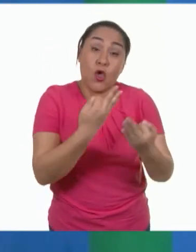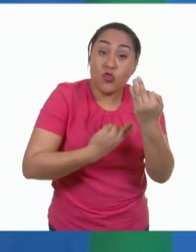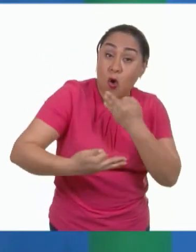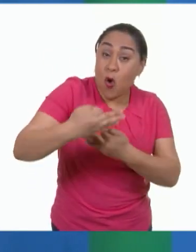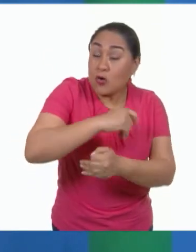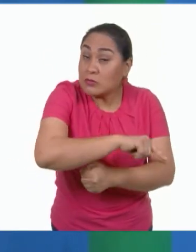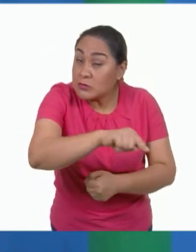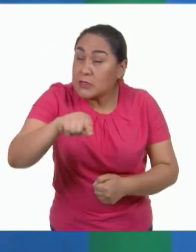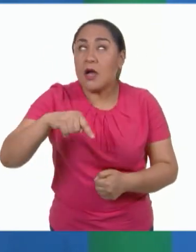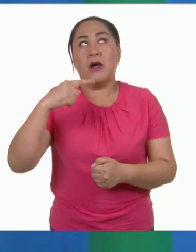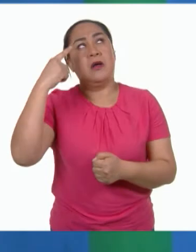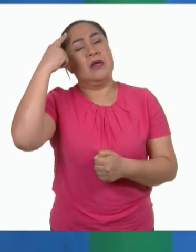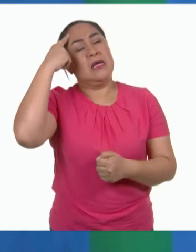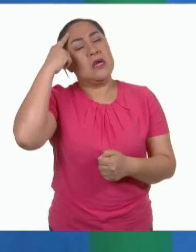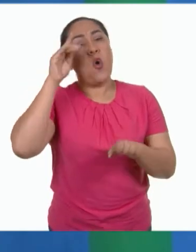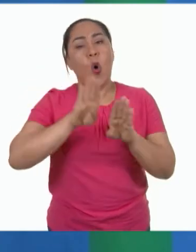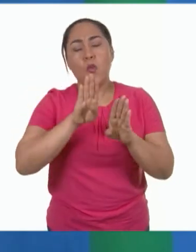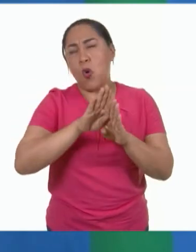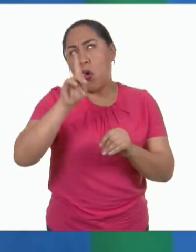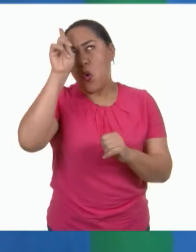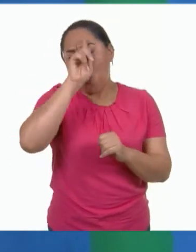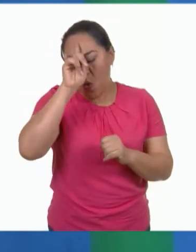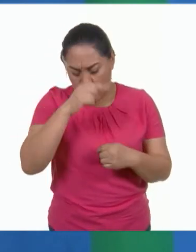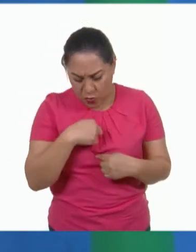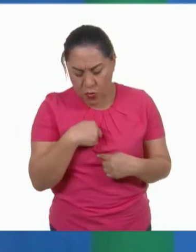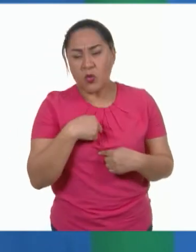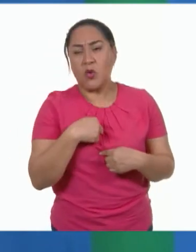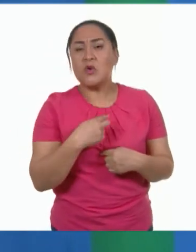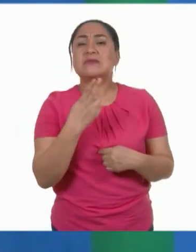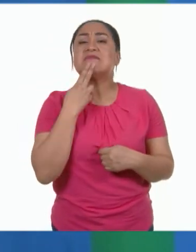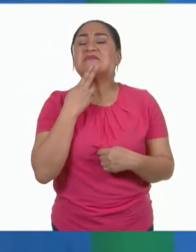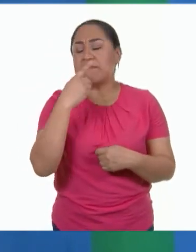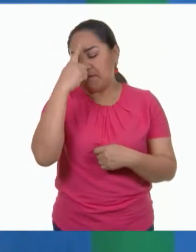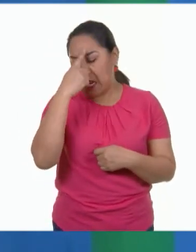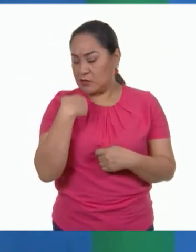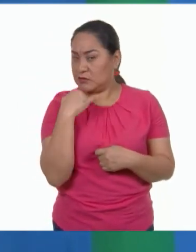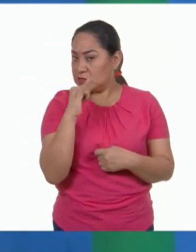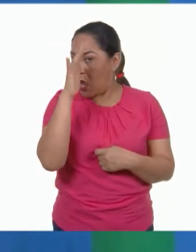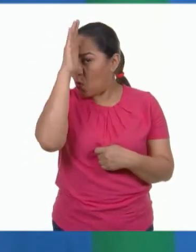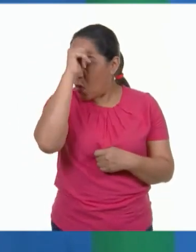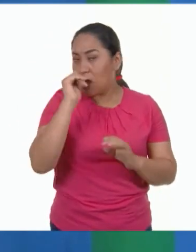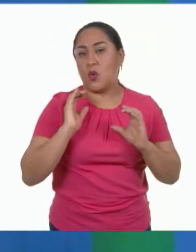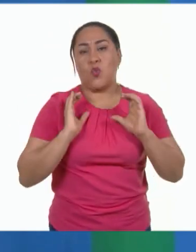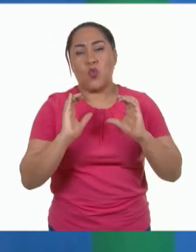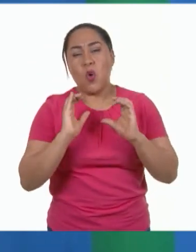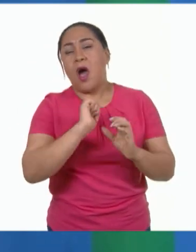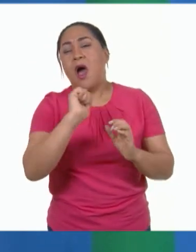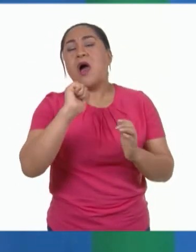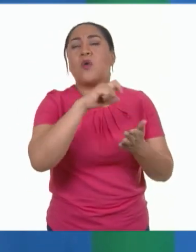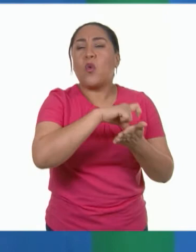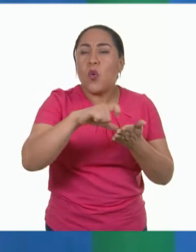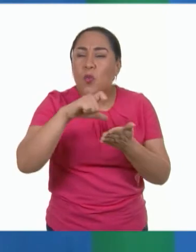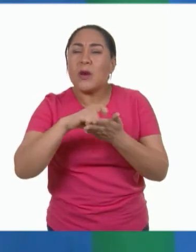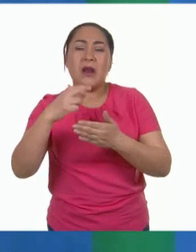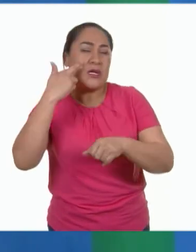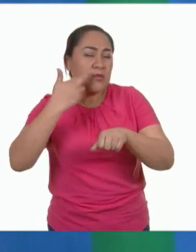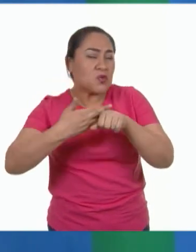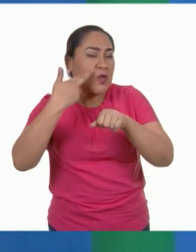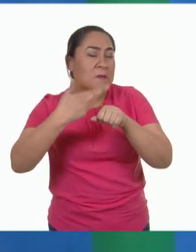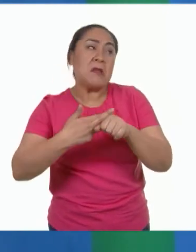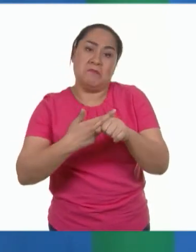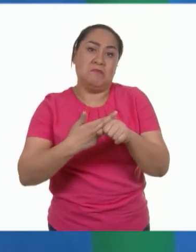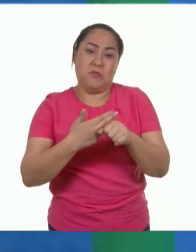tengamos una herramienta más que nos sirva como apoyo para comprometernos con el consumo sustentable, tengo la siguiente